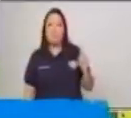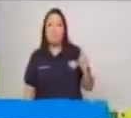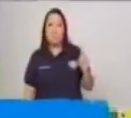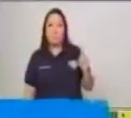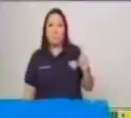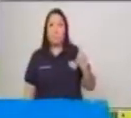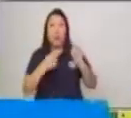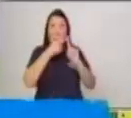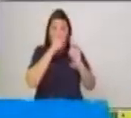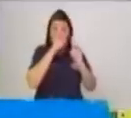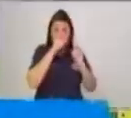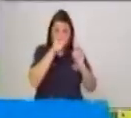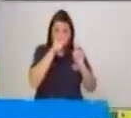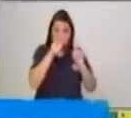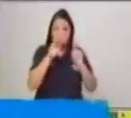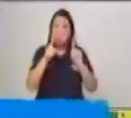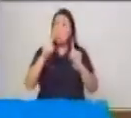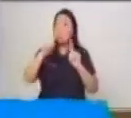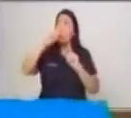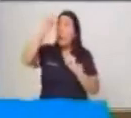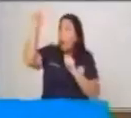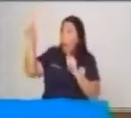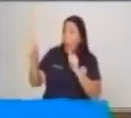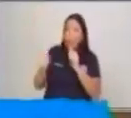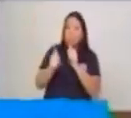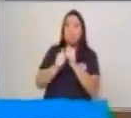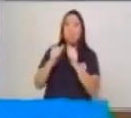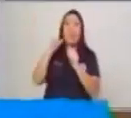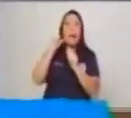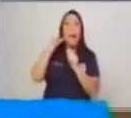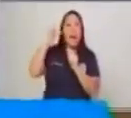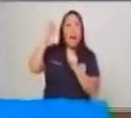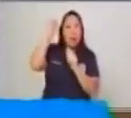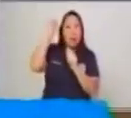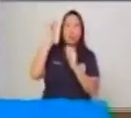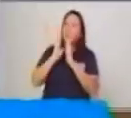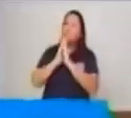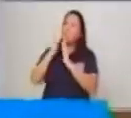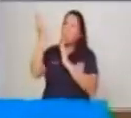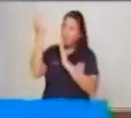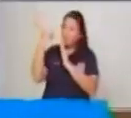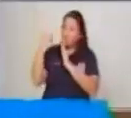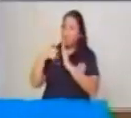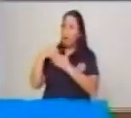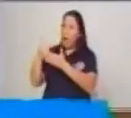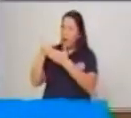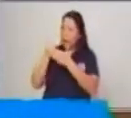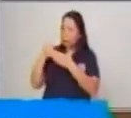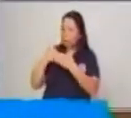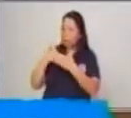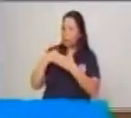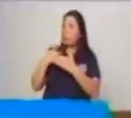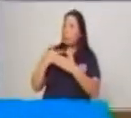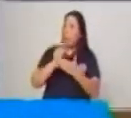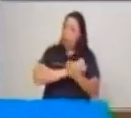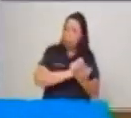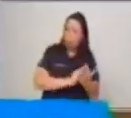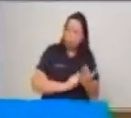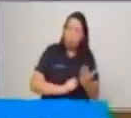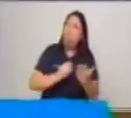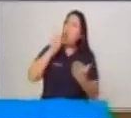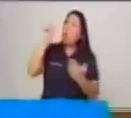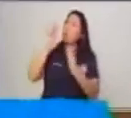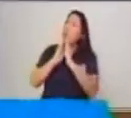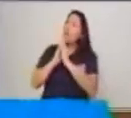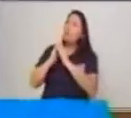Le pedirán al adulto que los acompañe a hacer sus tareas, a trabajar en casa, que les cuente una leyenda de la